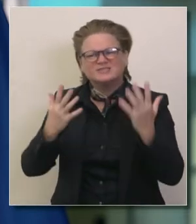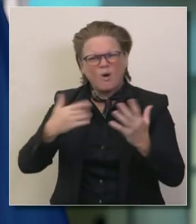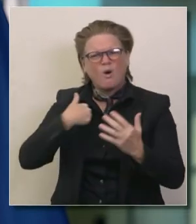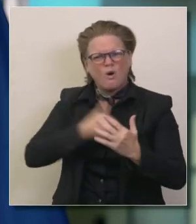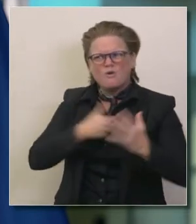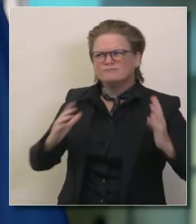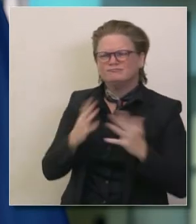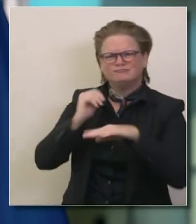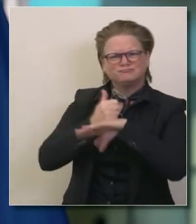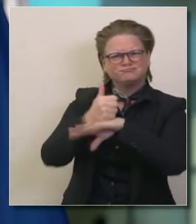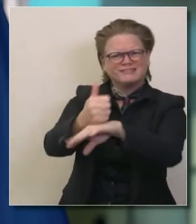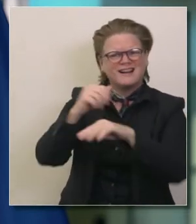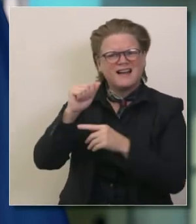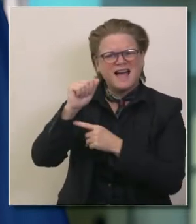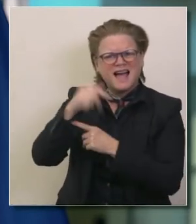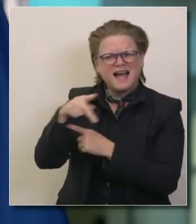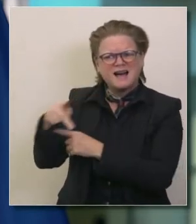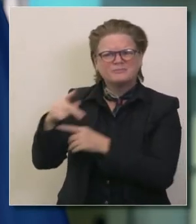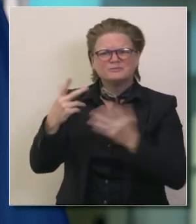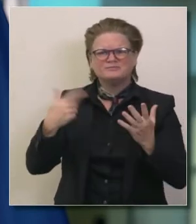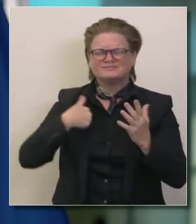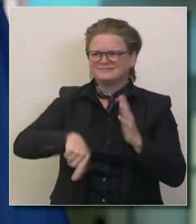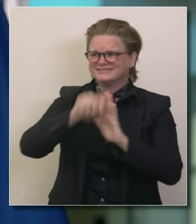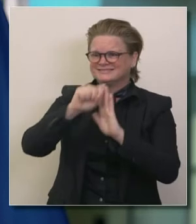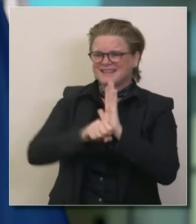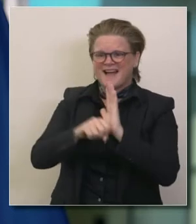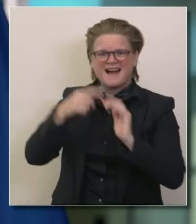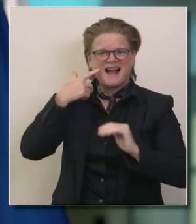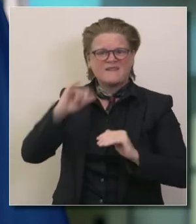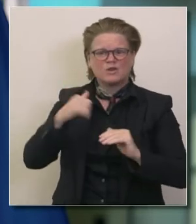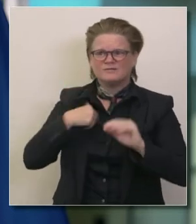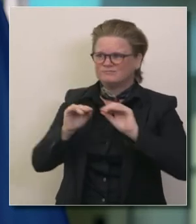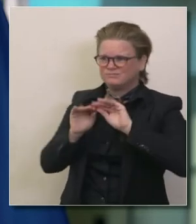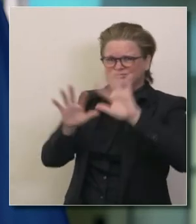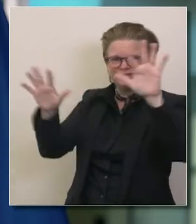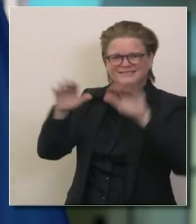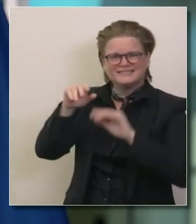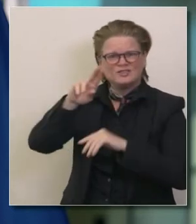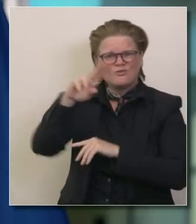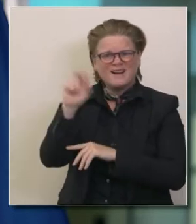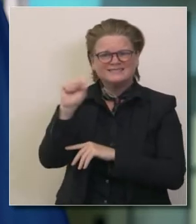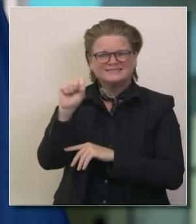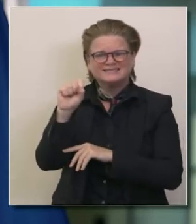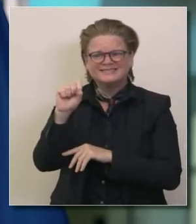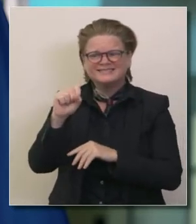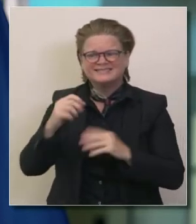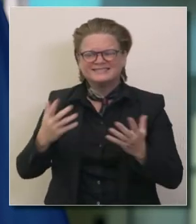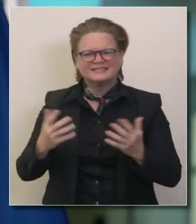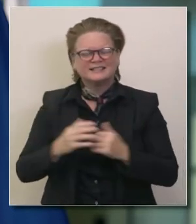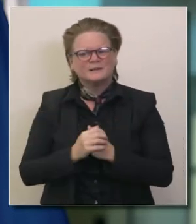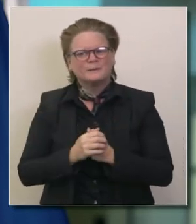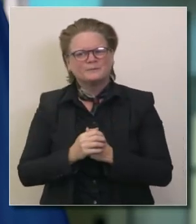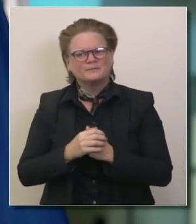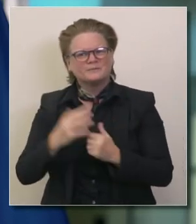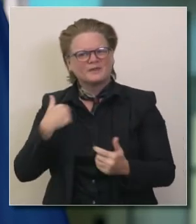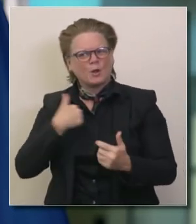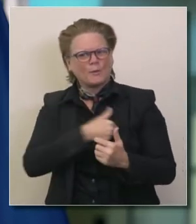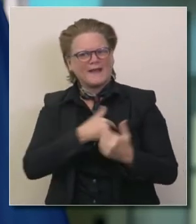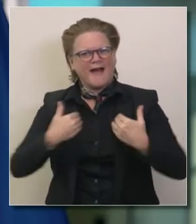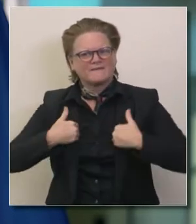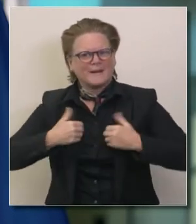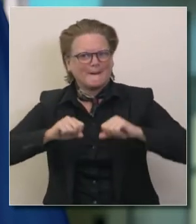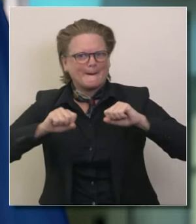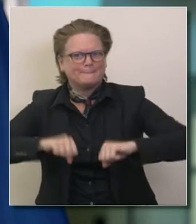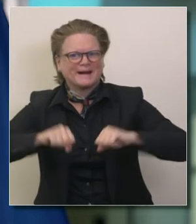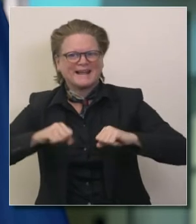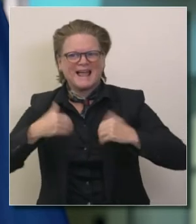su estado estado de California el estado más grande de la unión americana creo que nos da la capacidad con la experiencia que